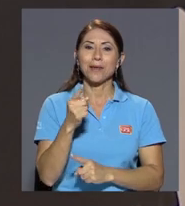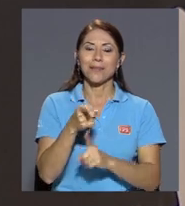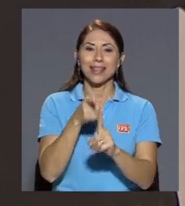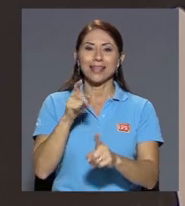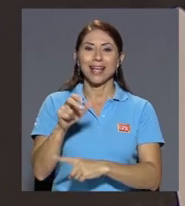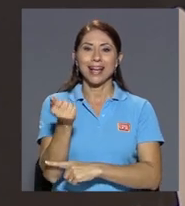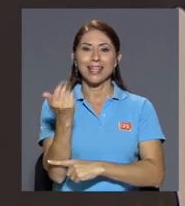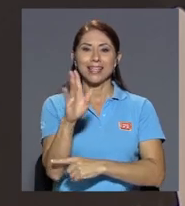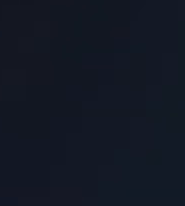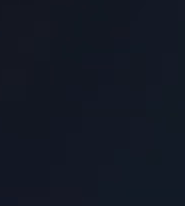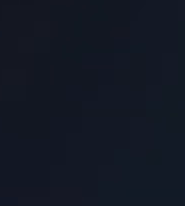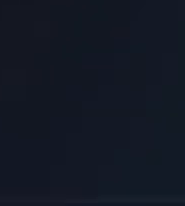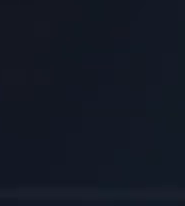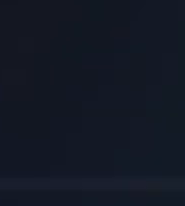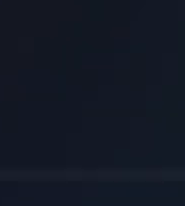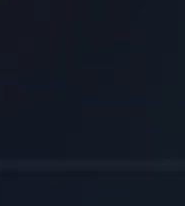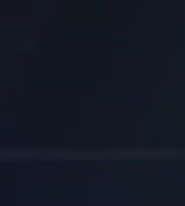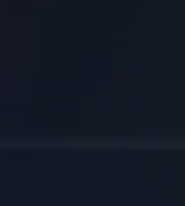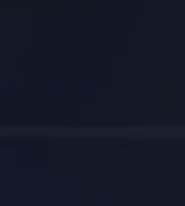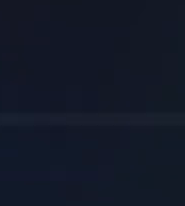canal 15 Universidad de Costa Rica